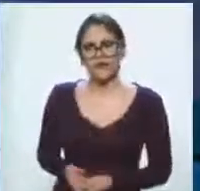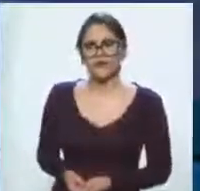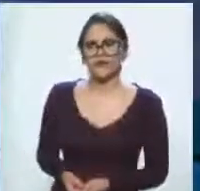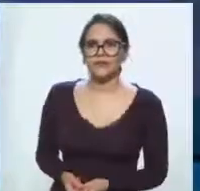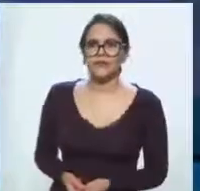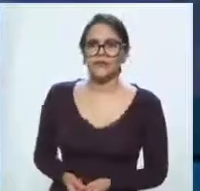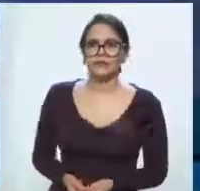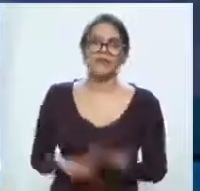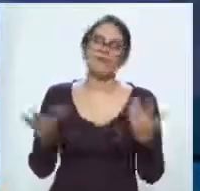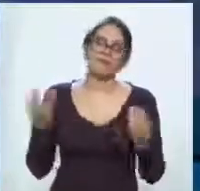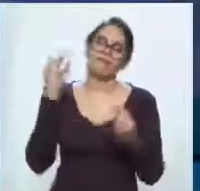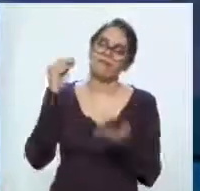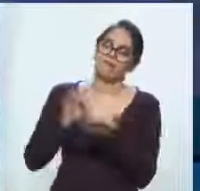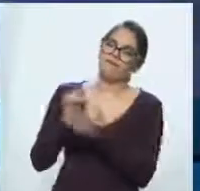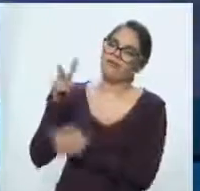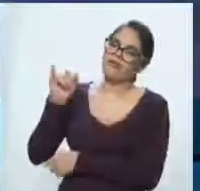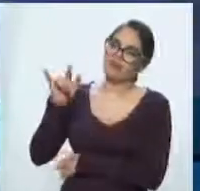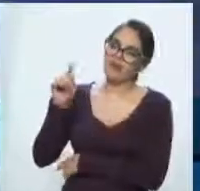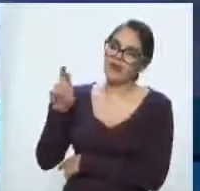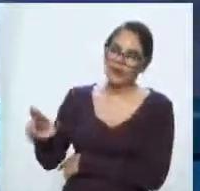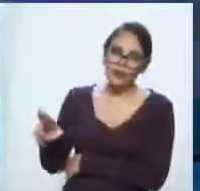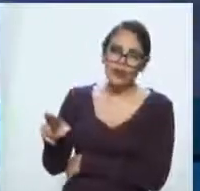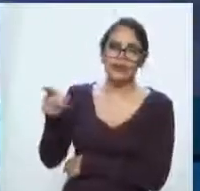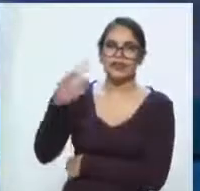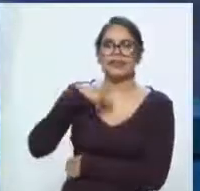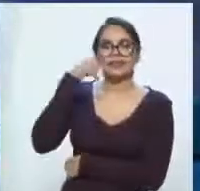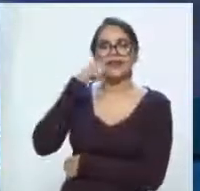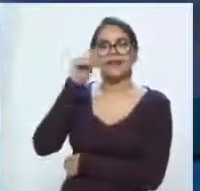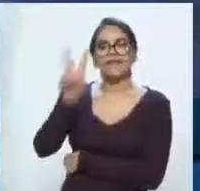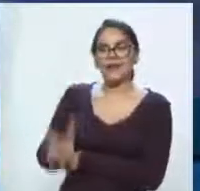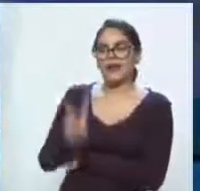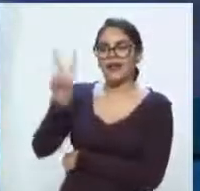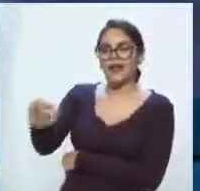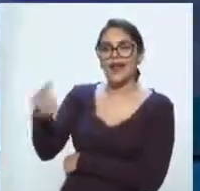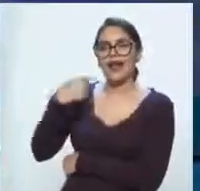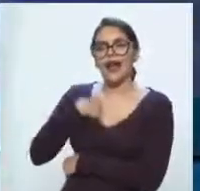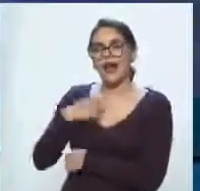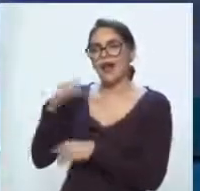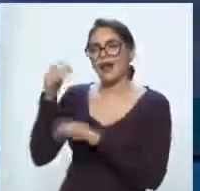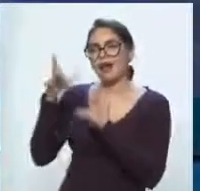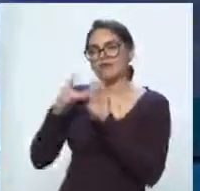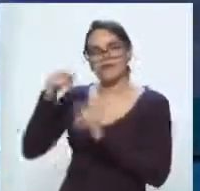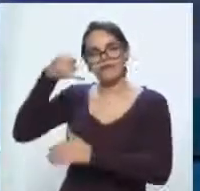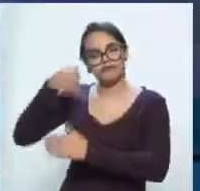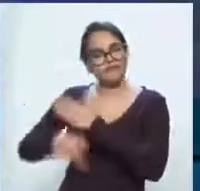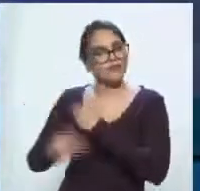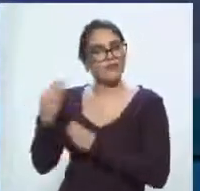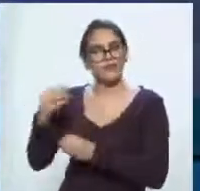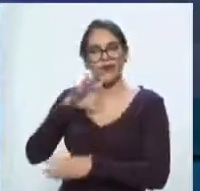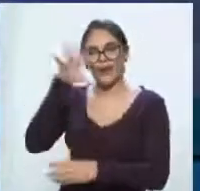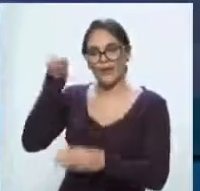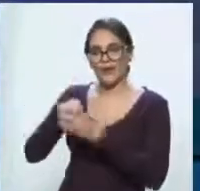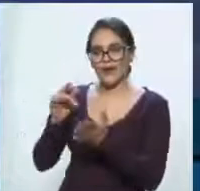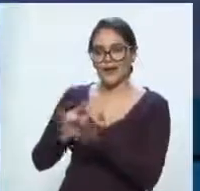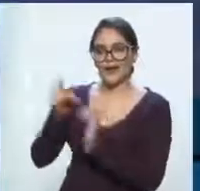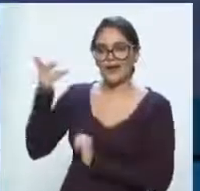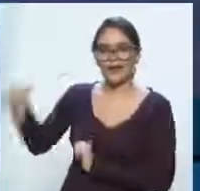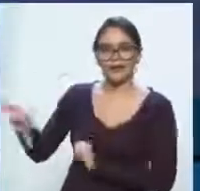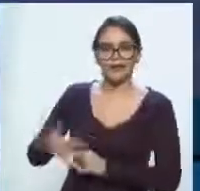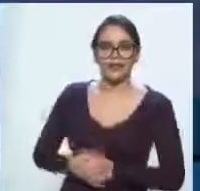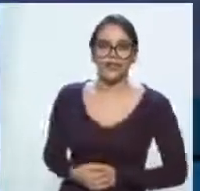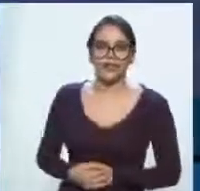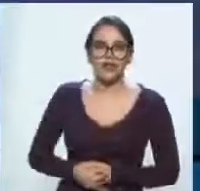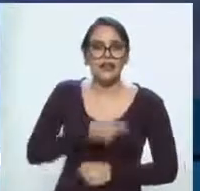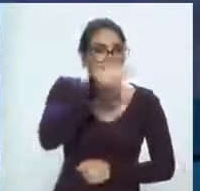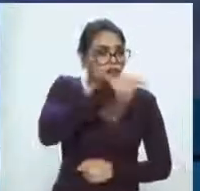reporte y más el análisis que, como cada viernes, nos haces. Bueno, te mando un abrazo a la sana distancia, Juan, y un saludo para todos los compañeros